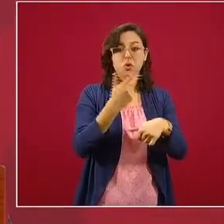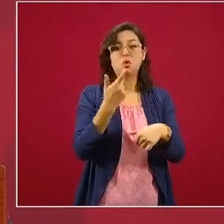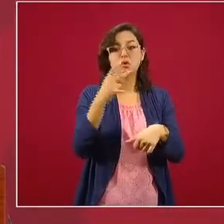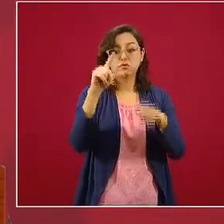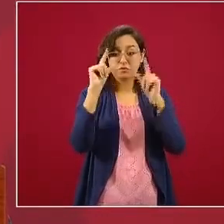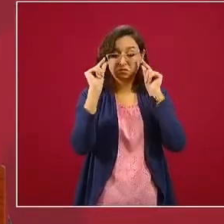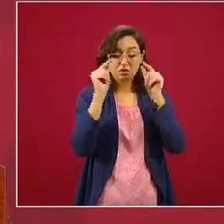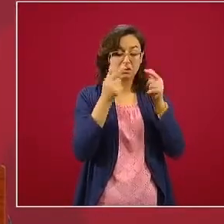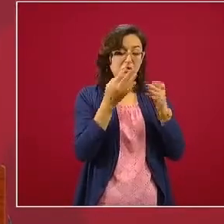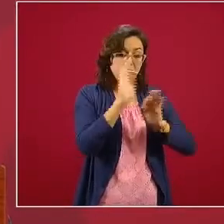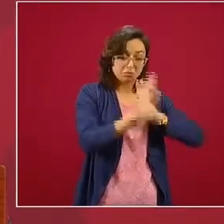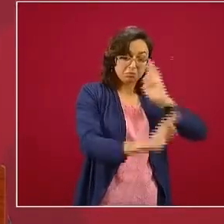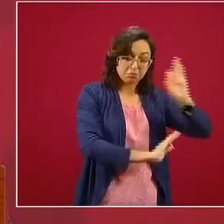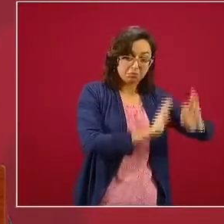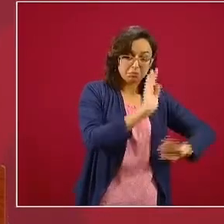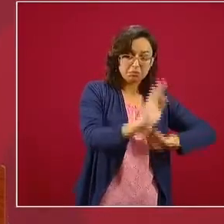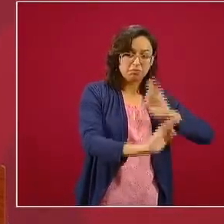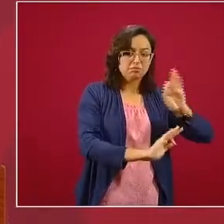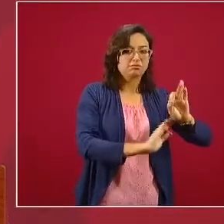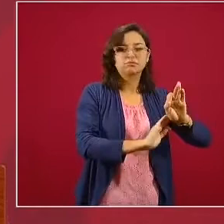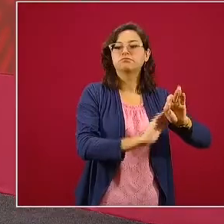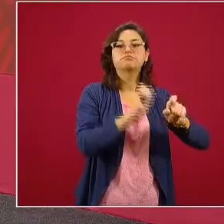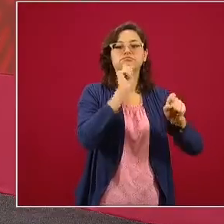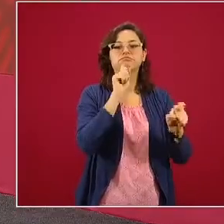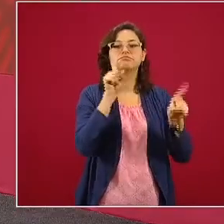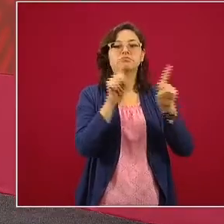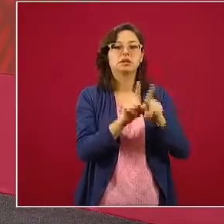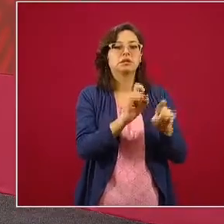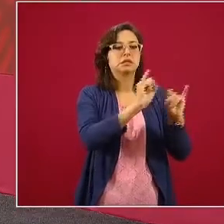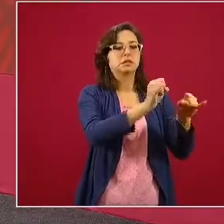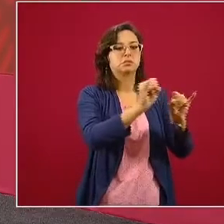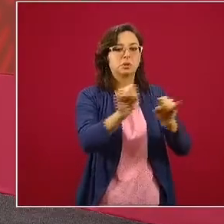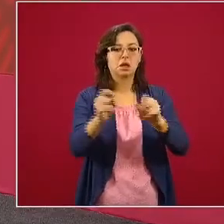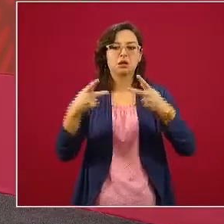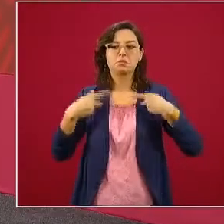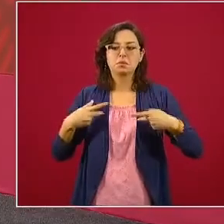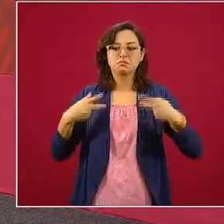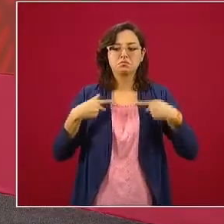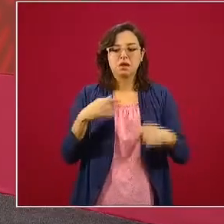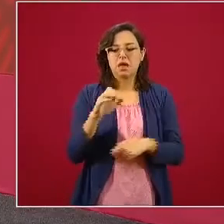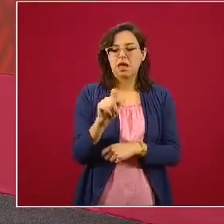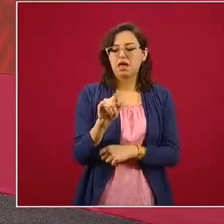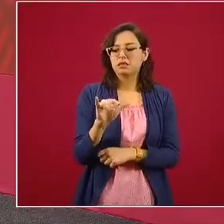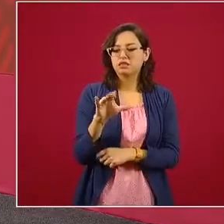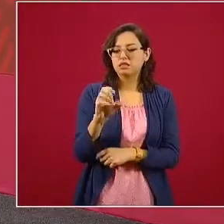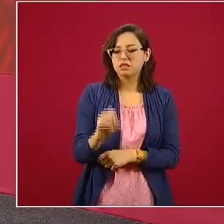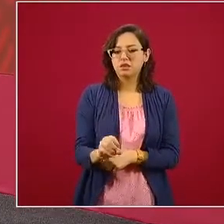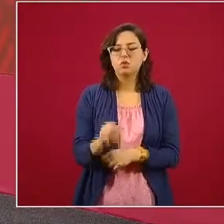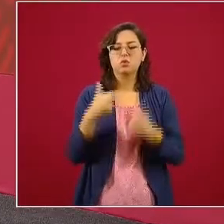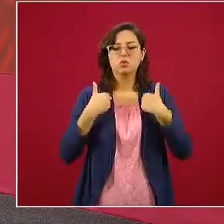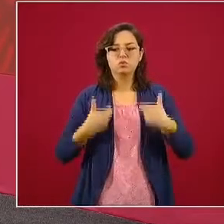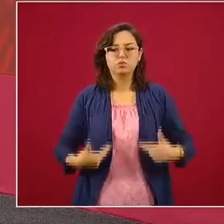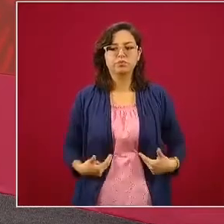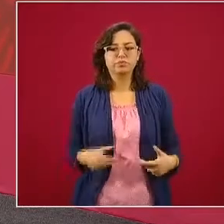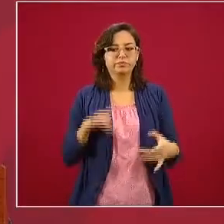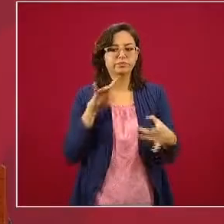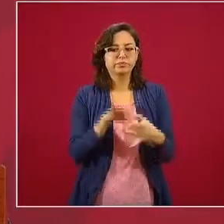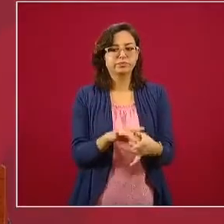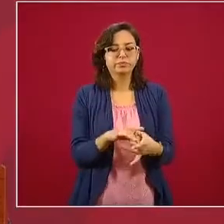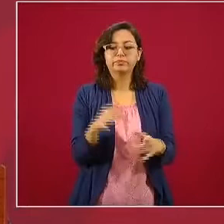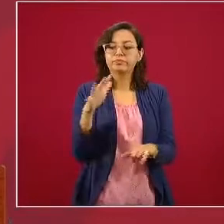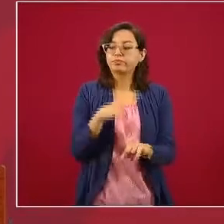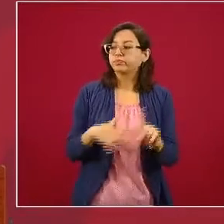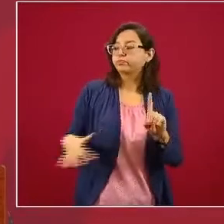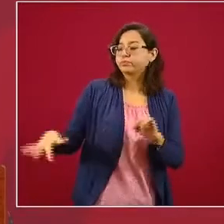hemos recibido de ellos su compromiso personal, su compromiso ético, su compromiso humanitario y social.